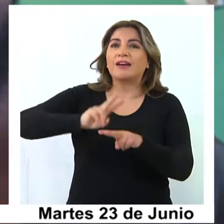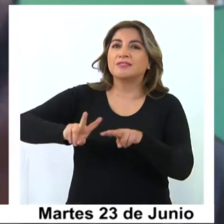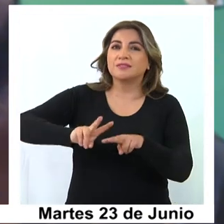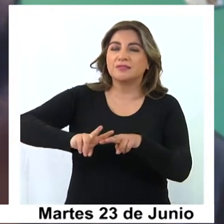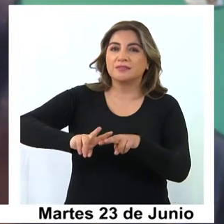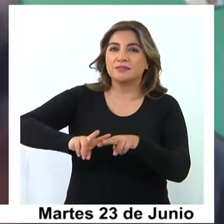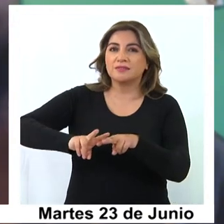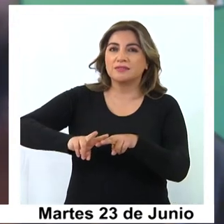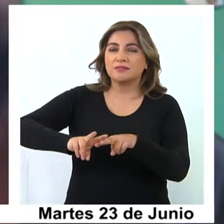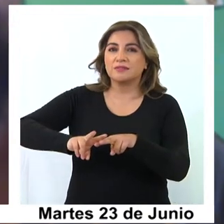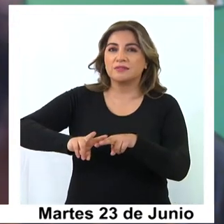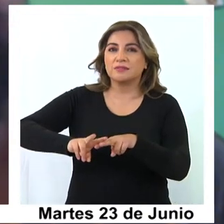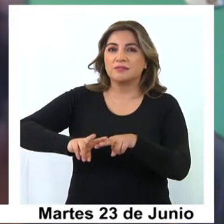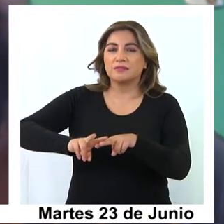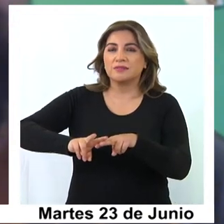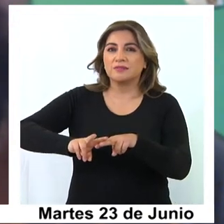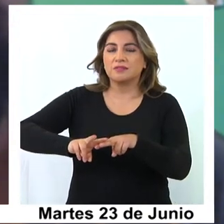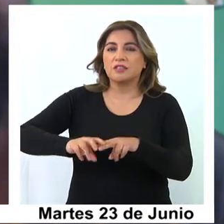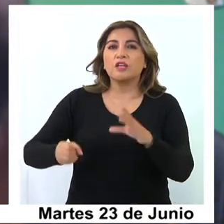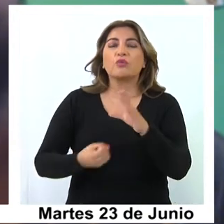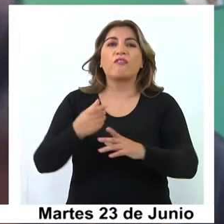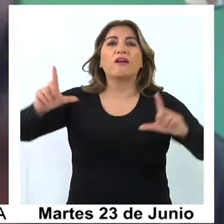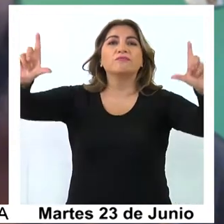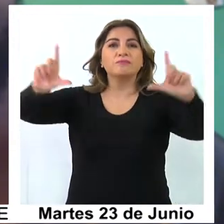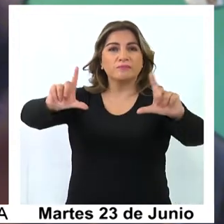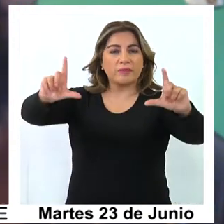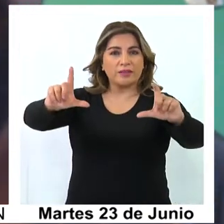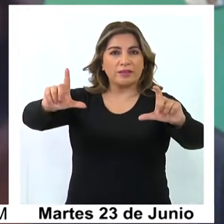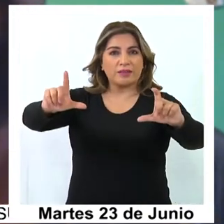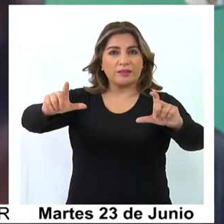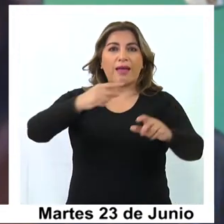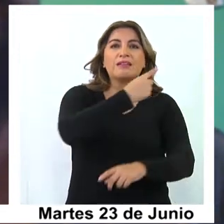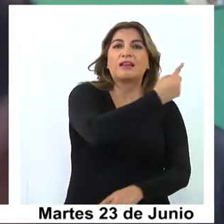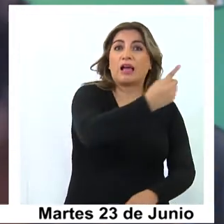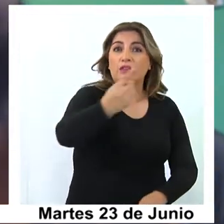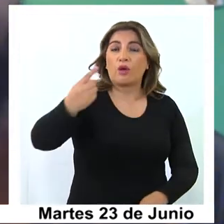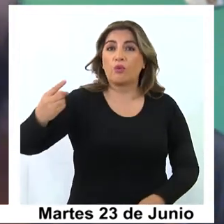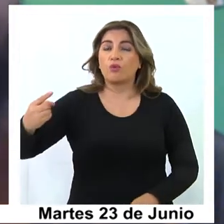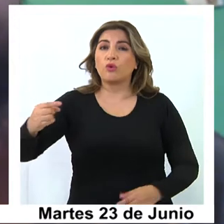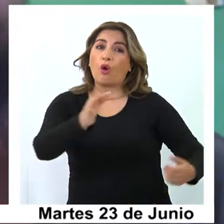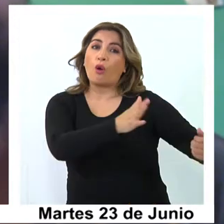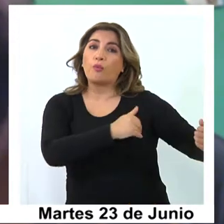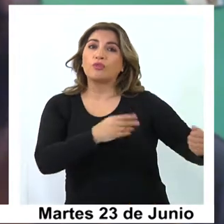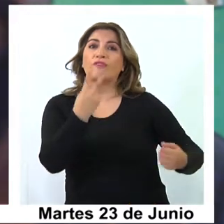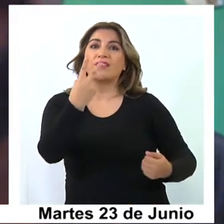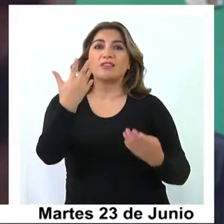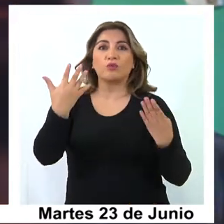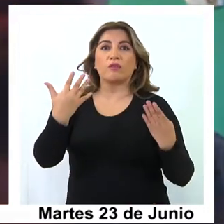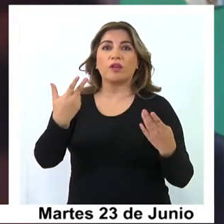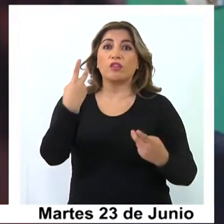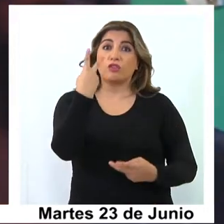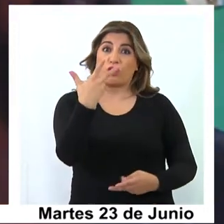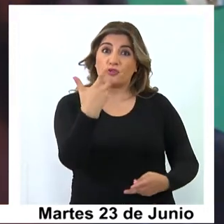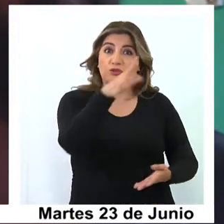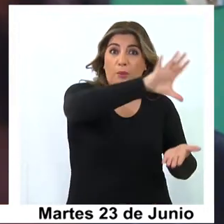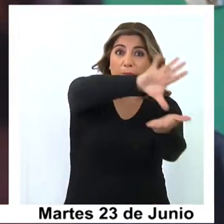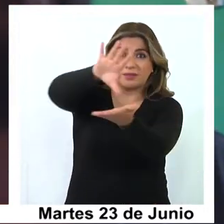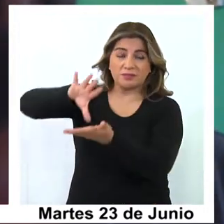formato audiovisual en donde cada uno de los poetas, 29 poetas de 8 países,